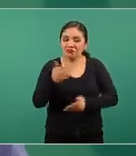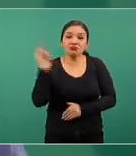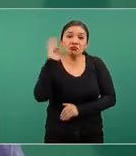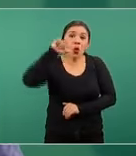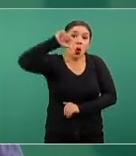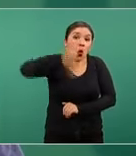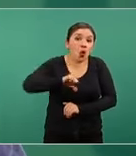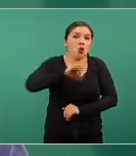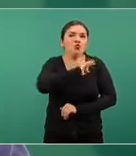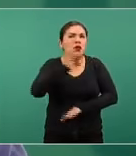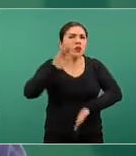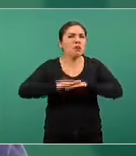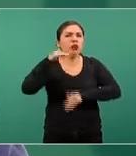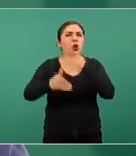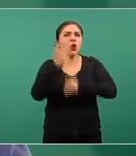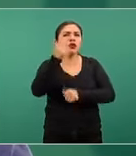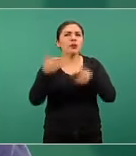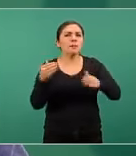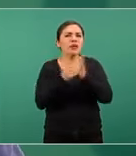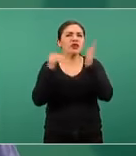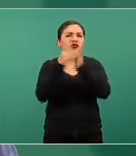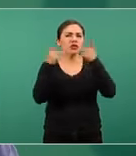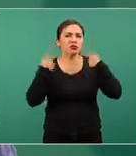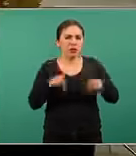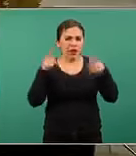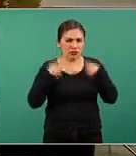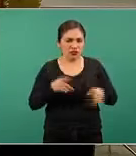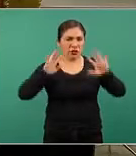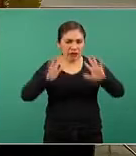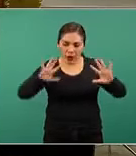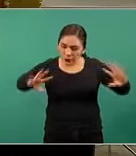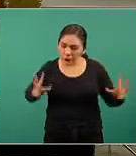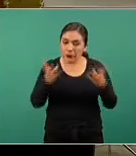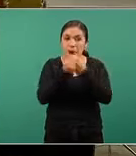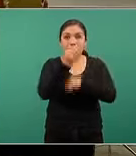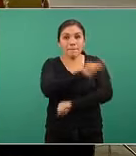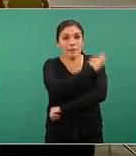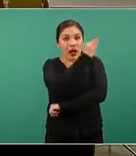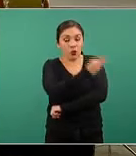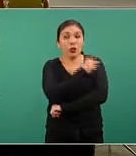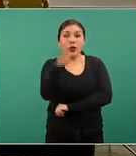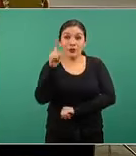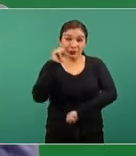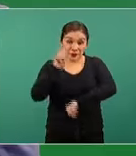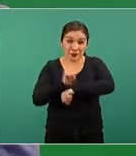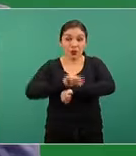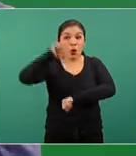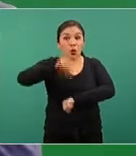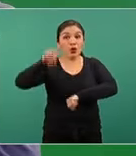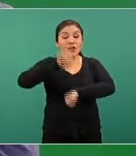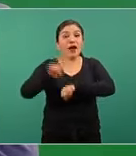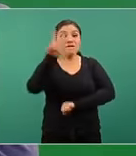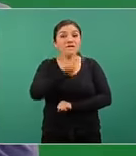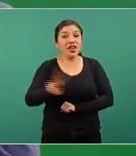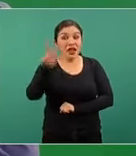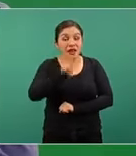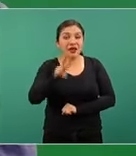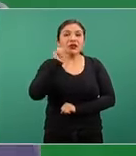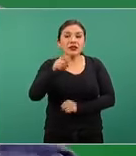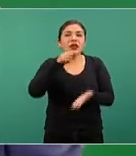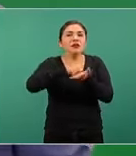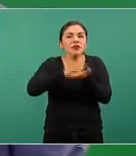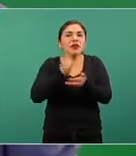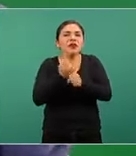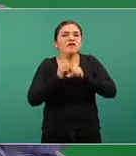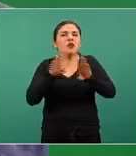alcanzamos más de 11 millones de personas en forma acumulativa tomen en cuenta que hoy viernes 9 los datos de